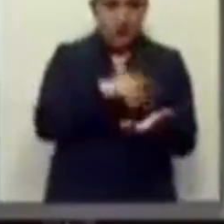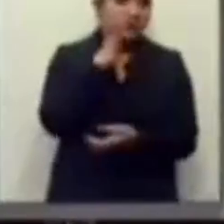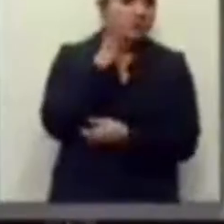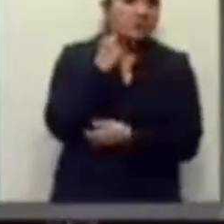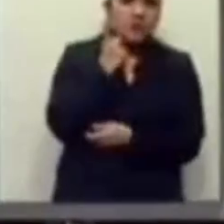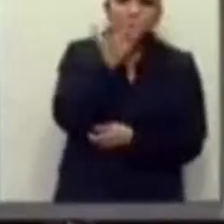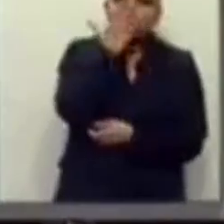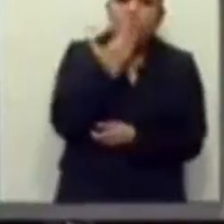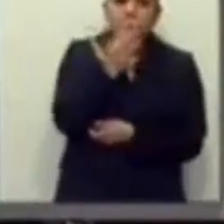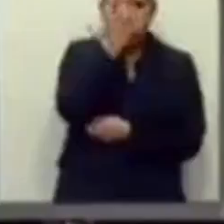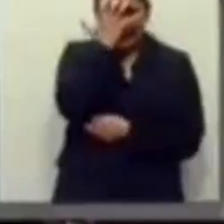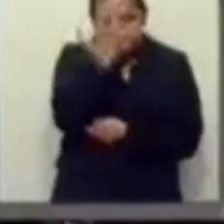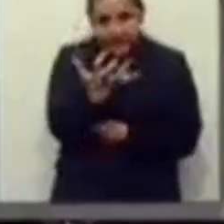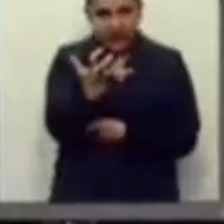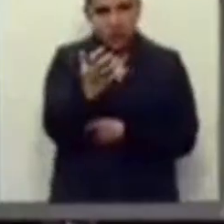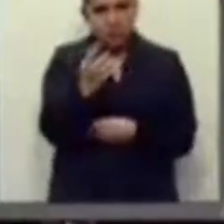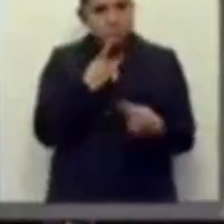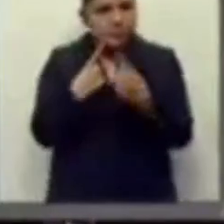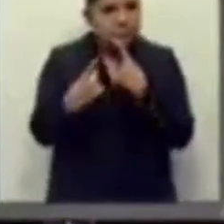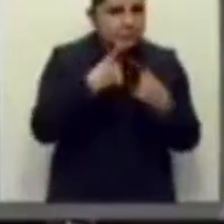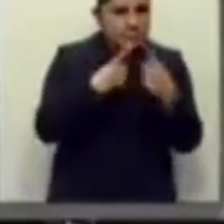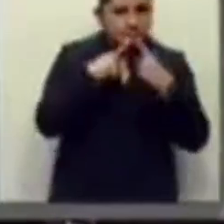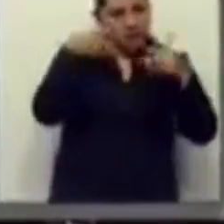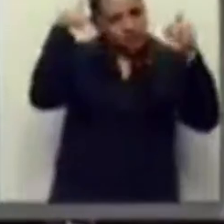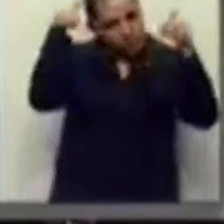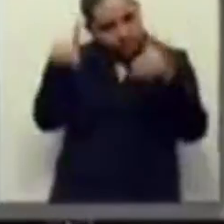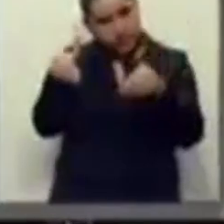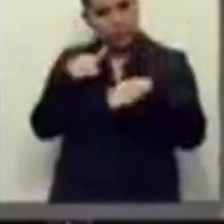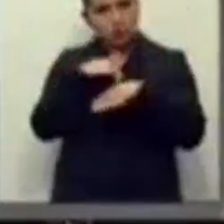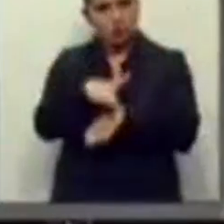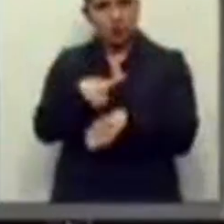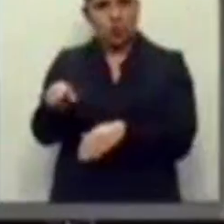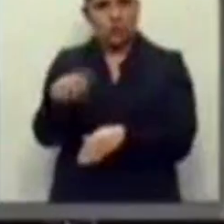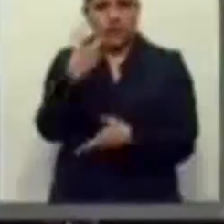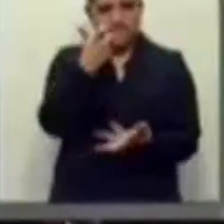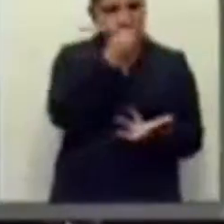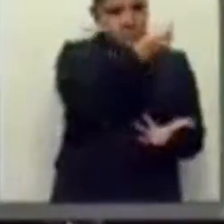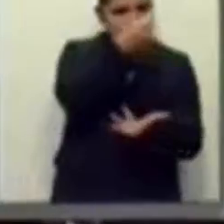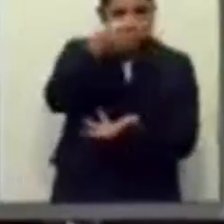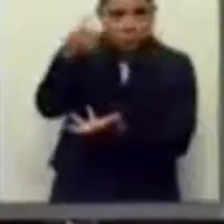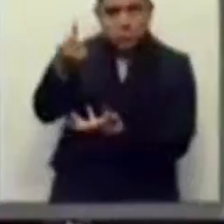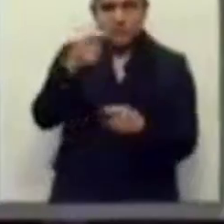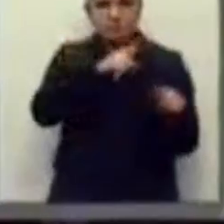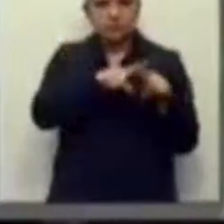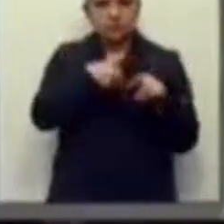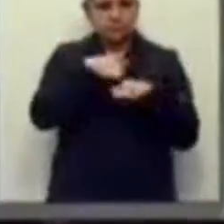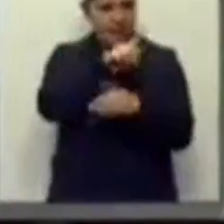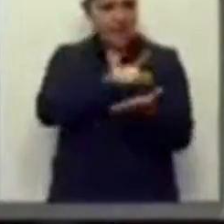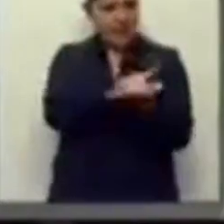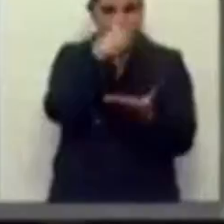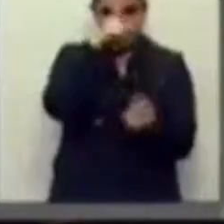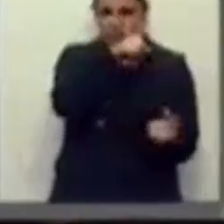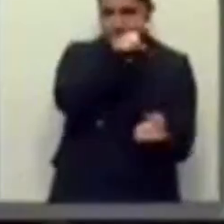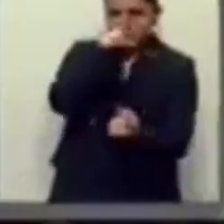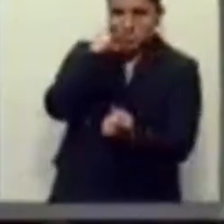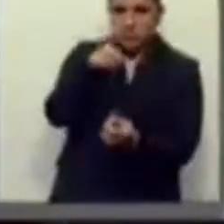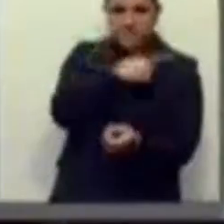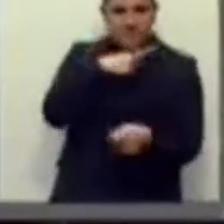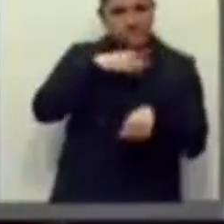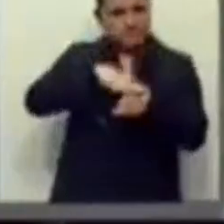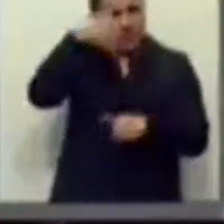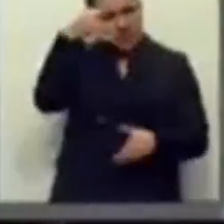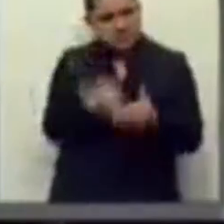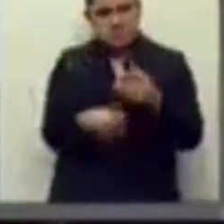el presupuesto ni la ley de ingresos. Y parte de esto tiene que ver con la asimetría de información que tiene el Ejecutivo